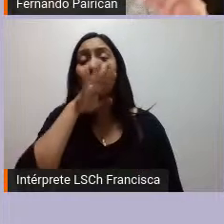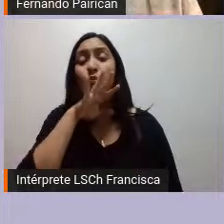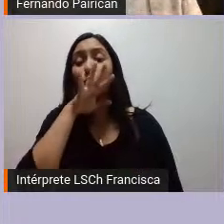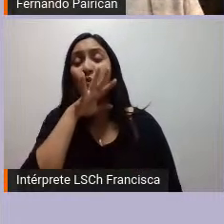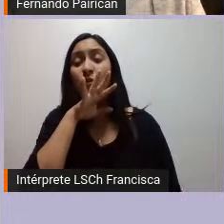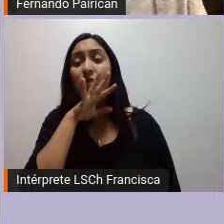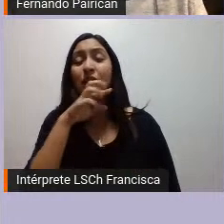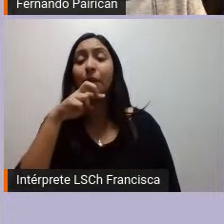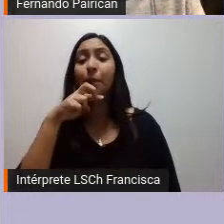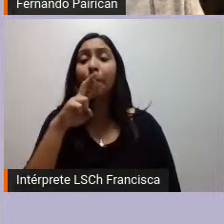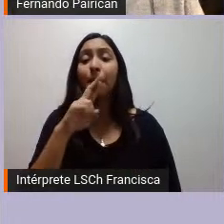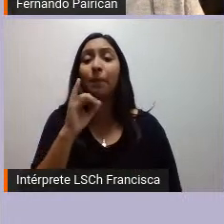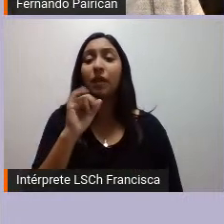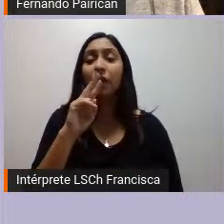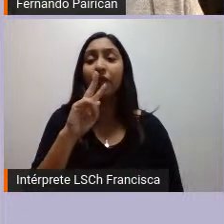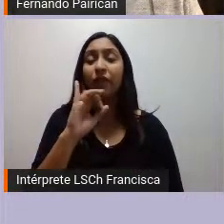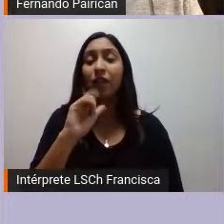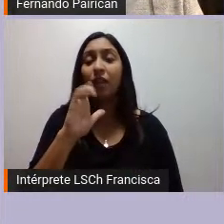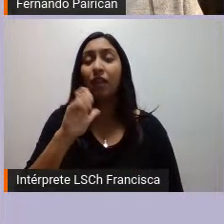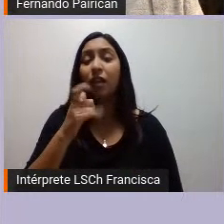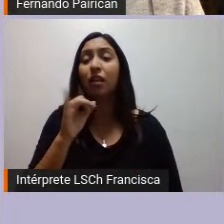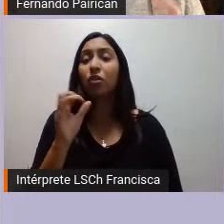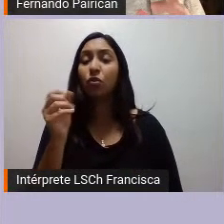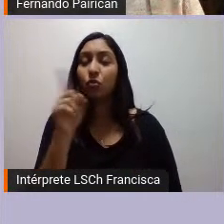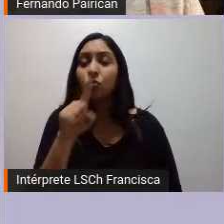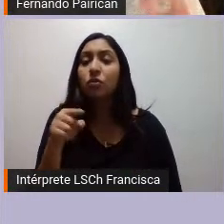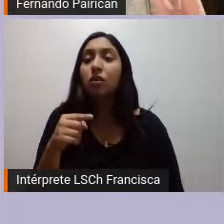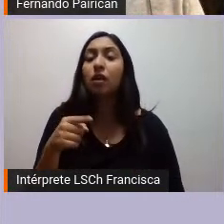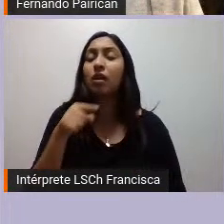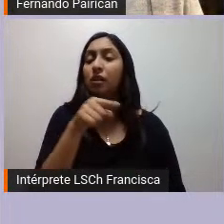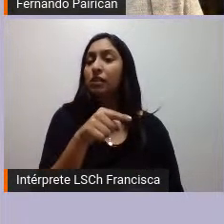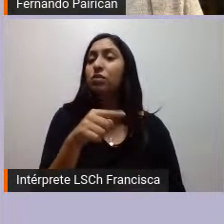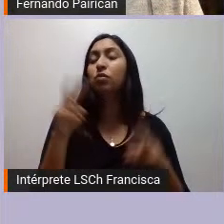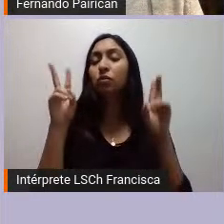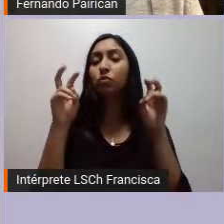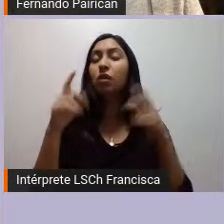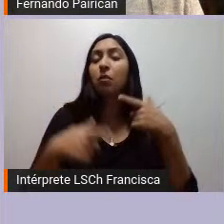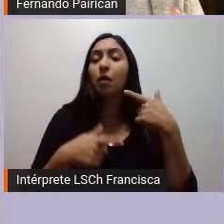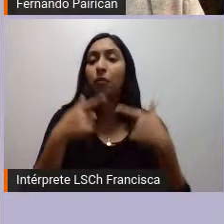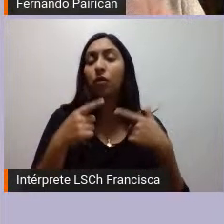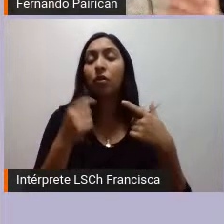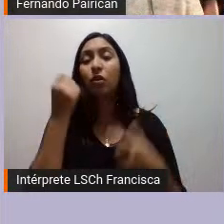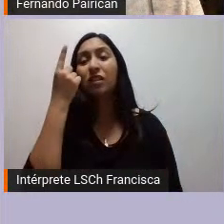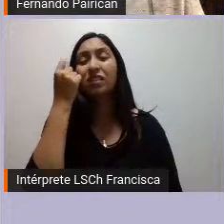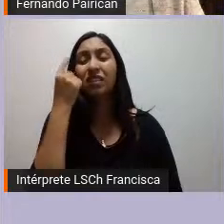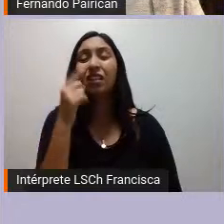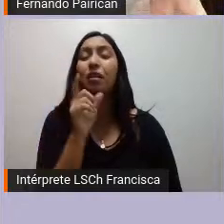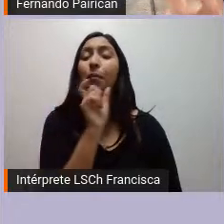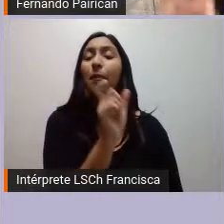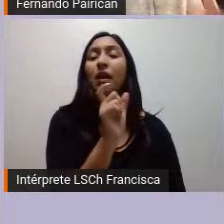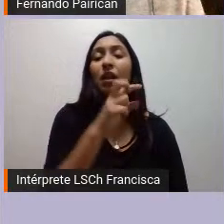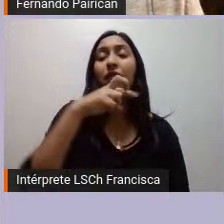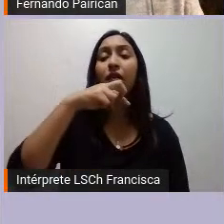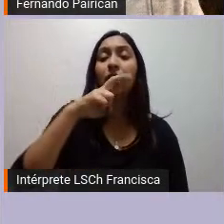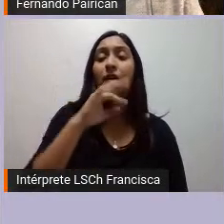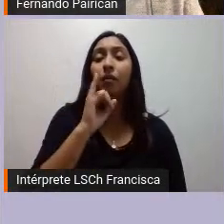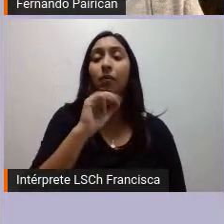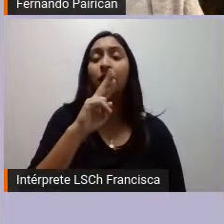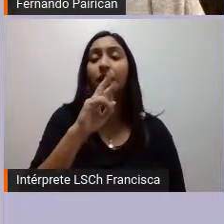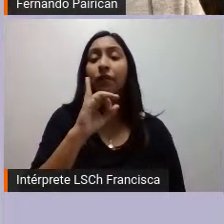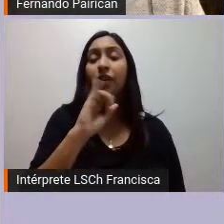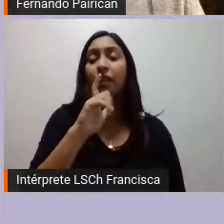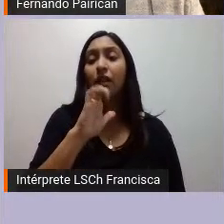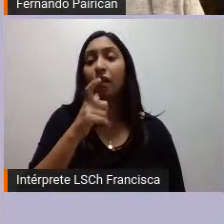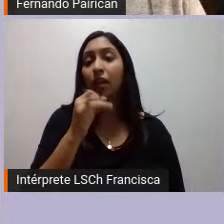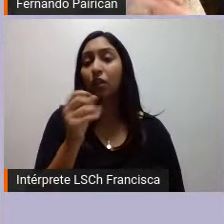entonces esto es político porque de alguna manera lo que se entiende por privilegios que me parece un concepto neoliberal y muy equivocado